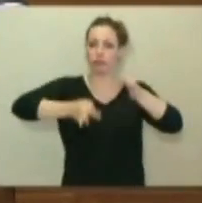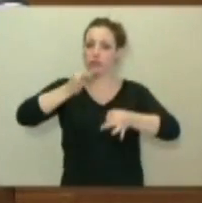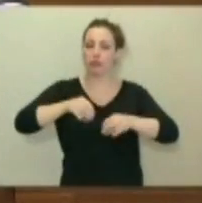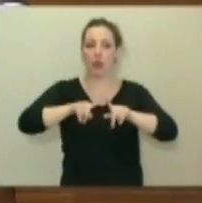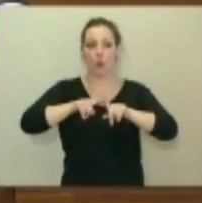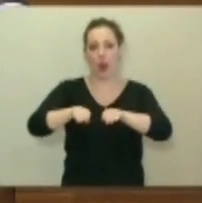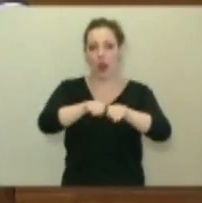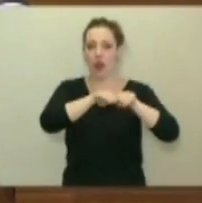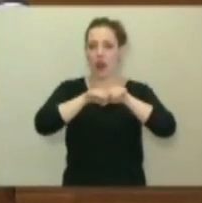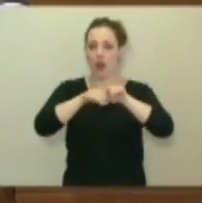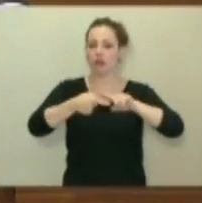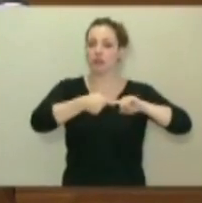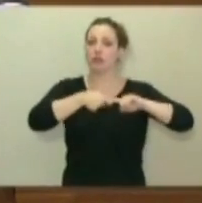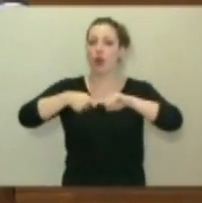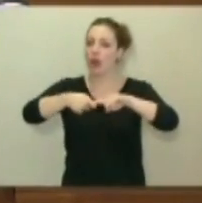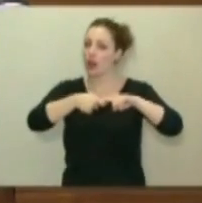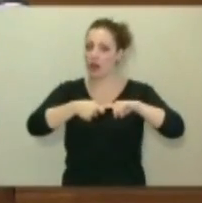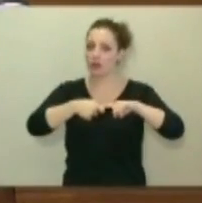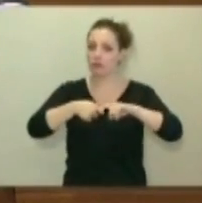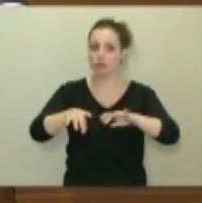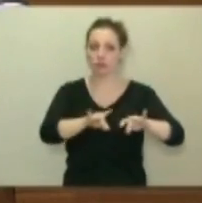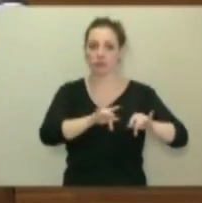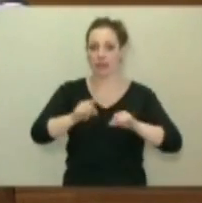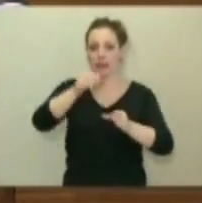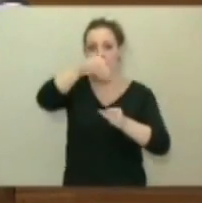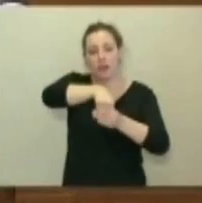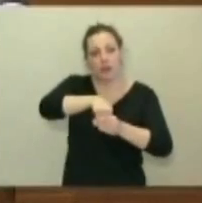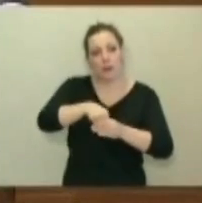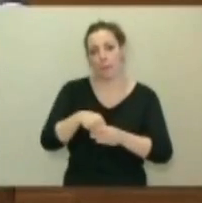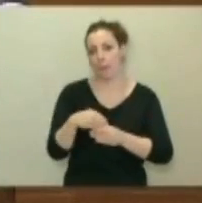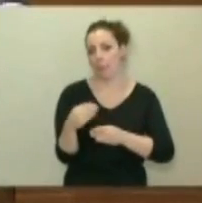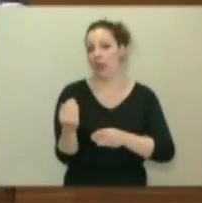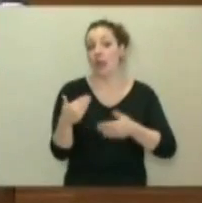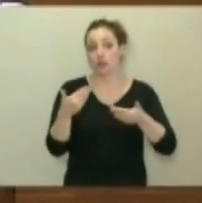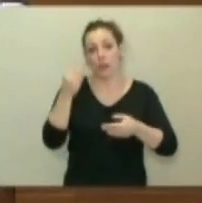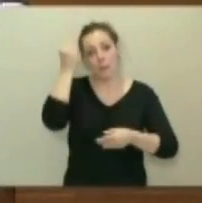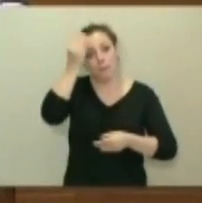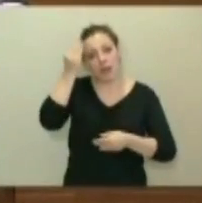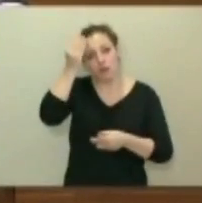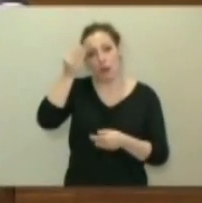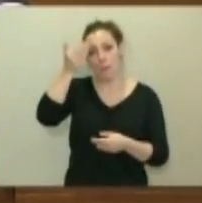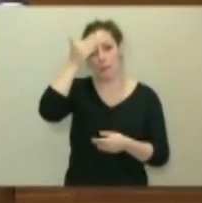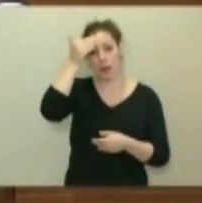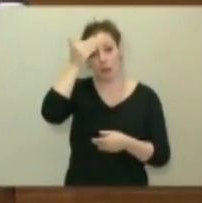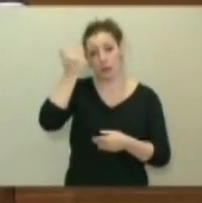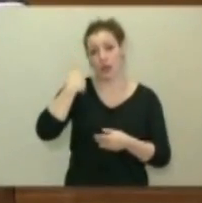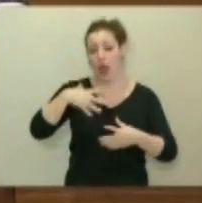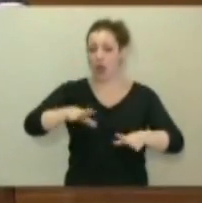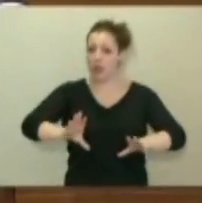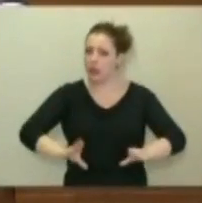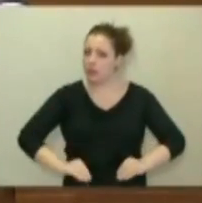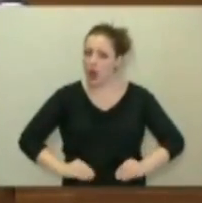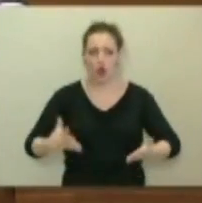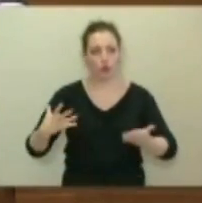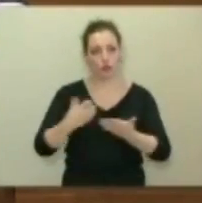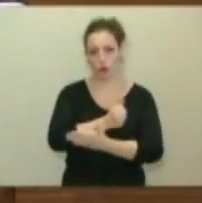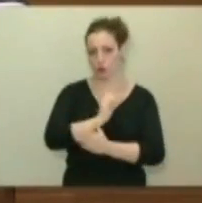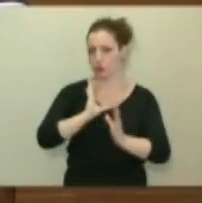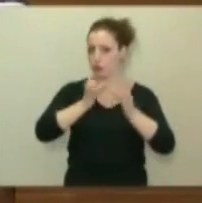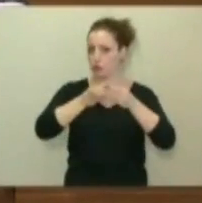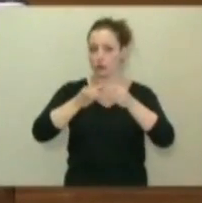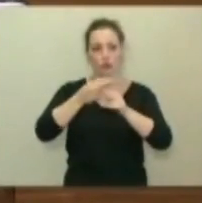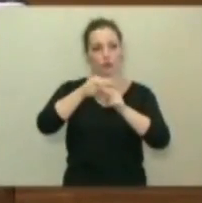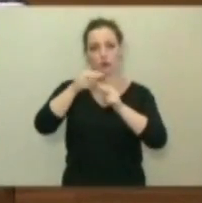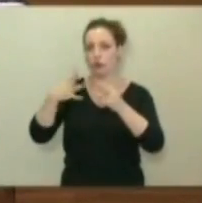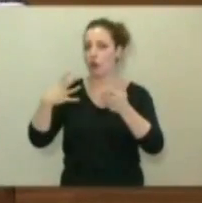igualdad y de solidaridad interterritorial. Y creo que ese principio que ha sido aceptado hasta ahora por todos los partidos y por